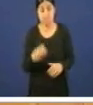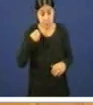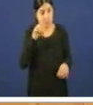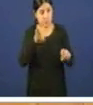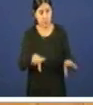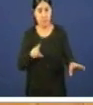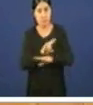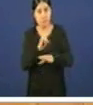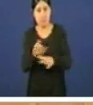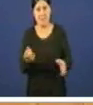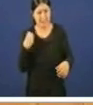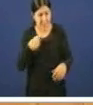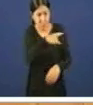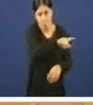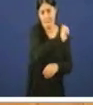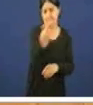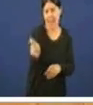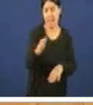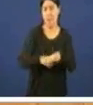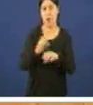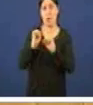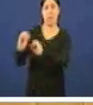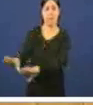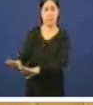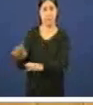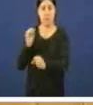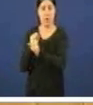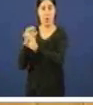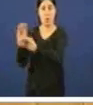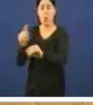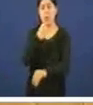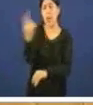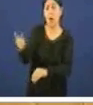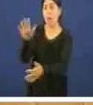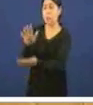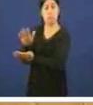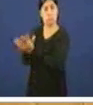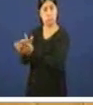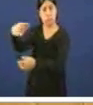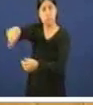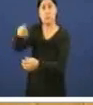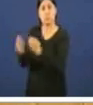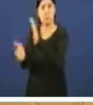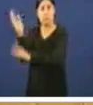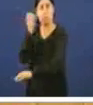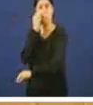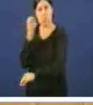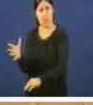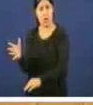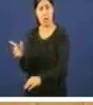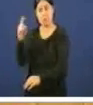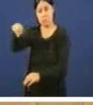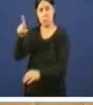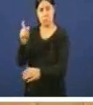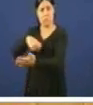que vostedes xes pagan para que desearan facer dixeronlle vostedes tranquilos van sair ben pero deixennos